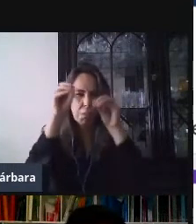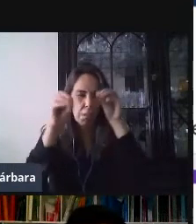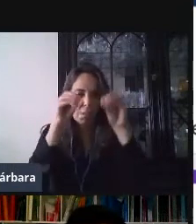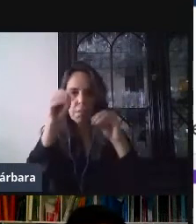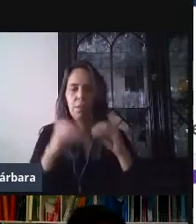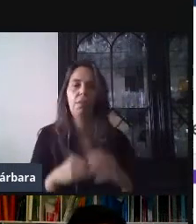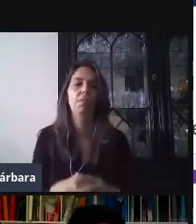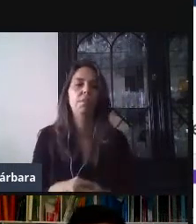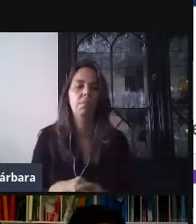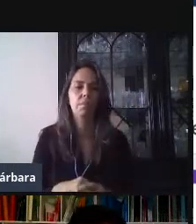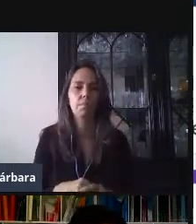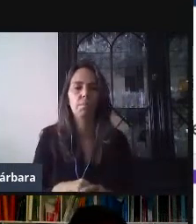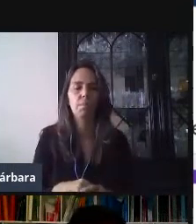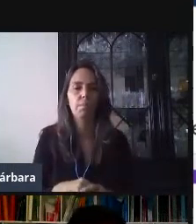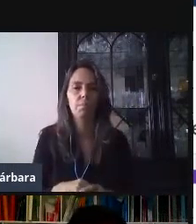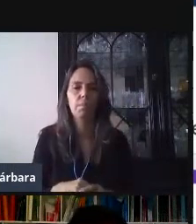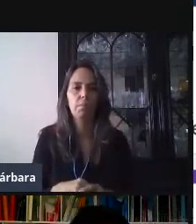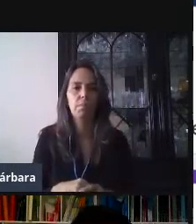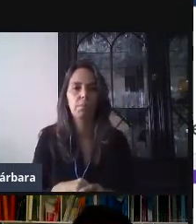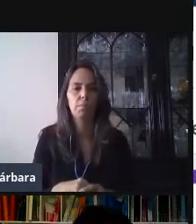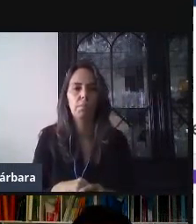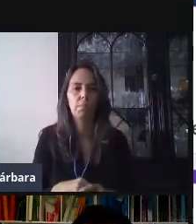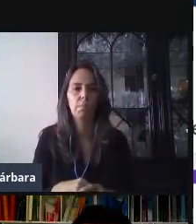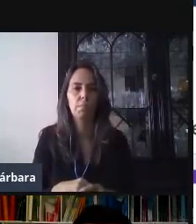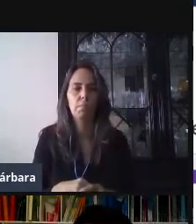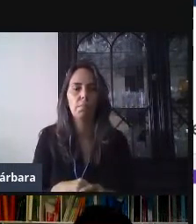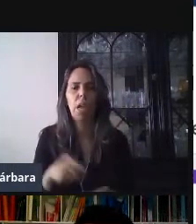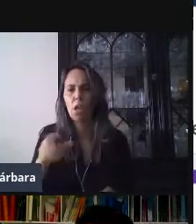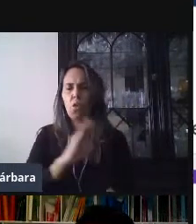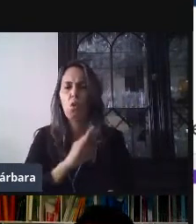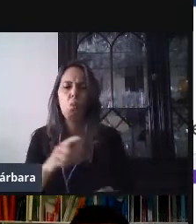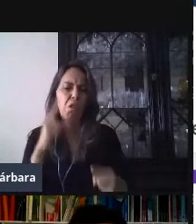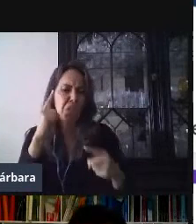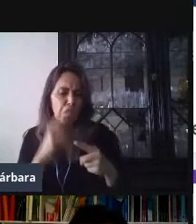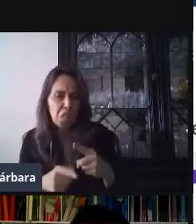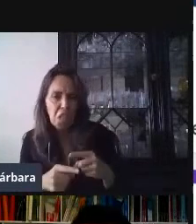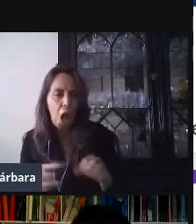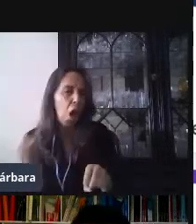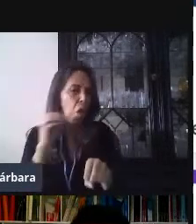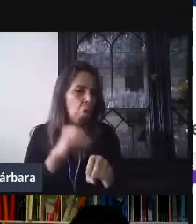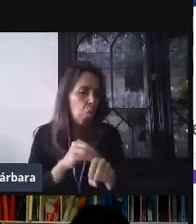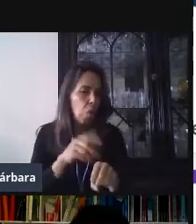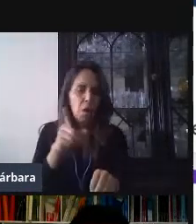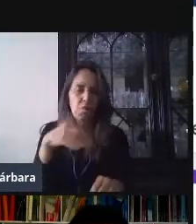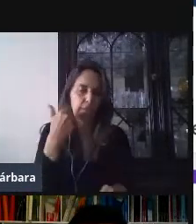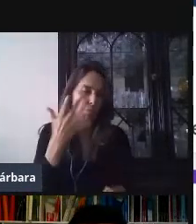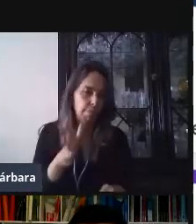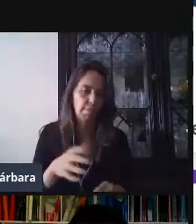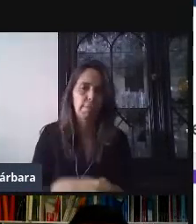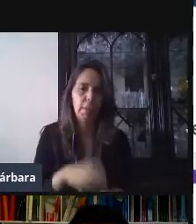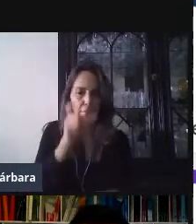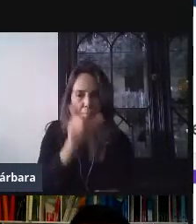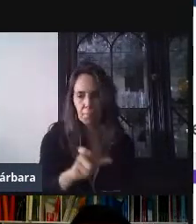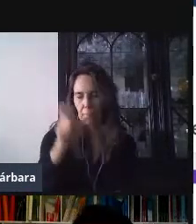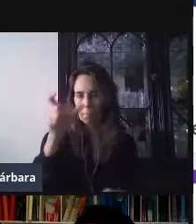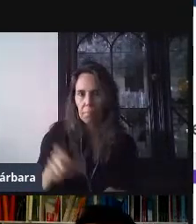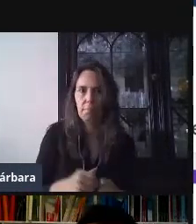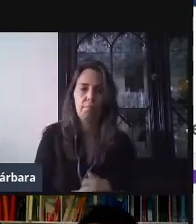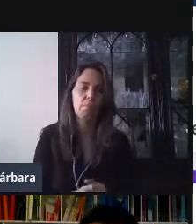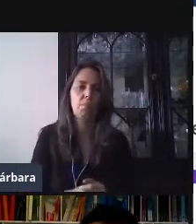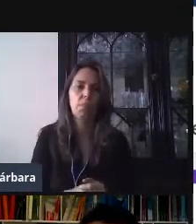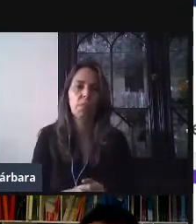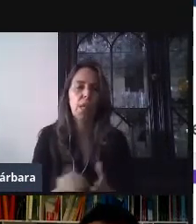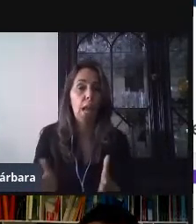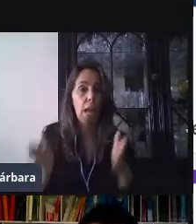siempre nos va significar configurar algo o, en este caso, habilitar o deshabilitar algunas características. Después de este ícono,